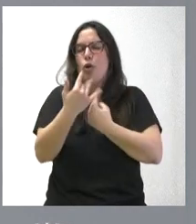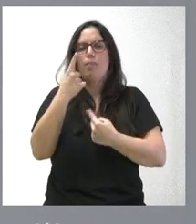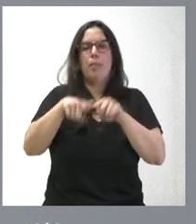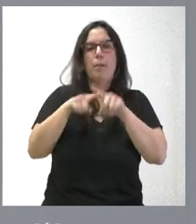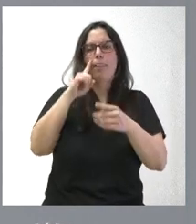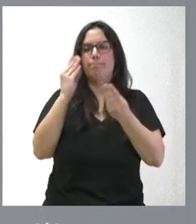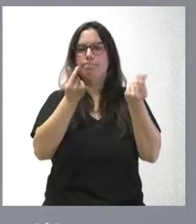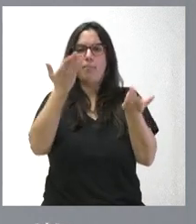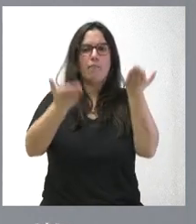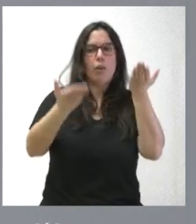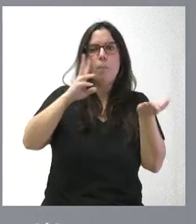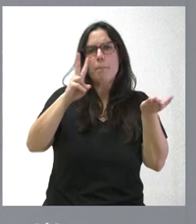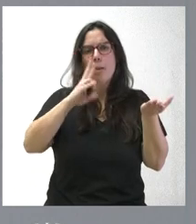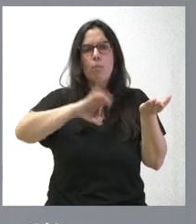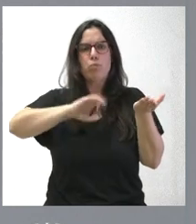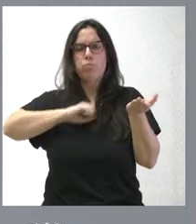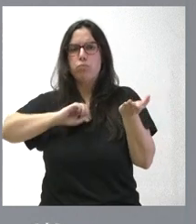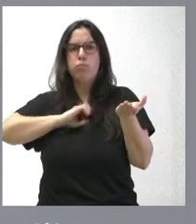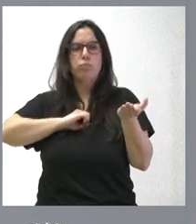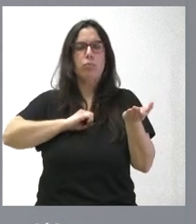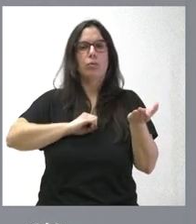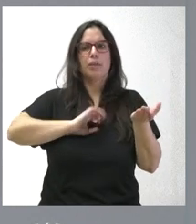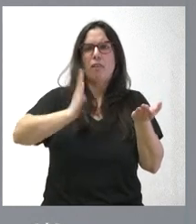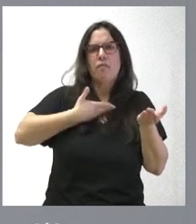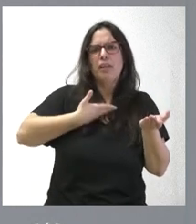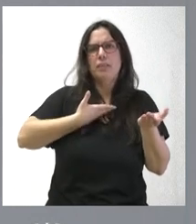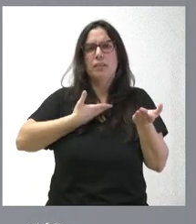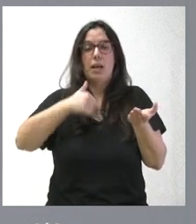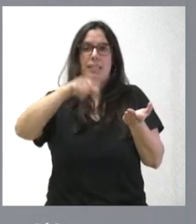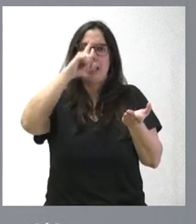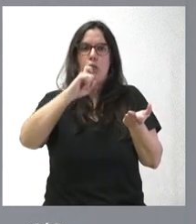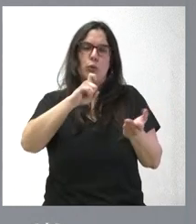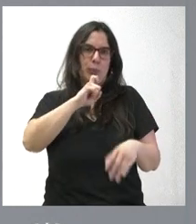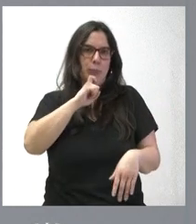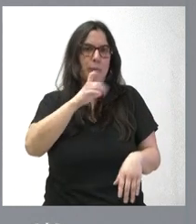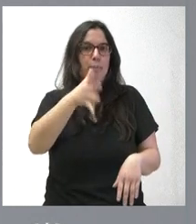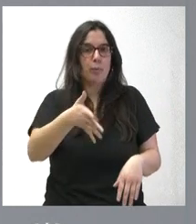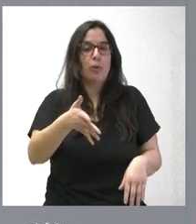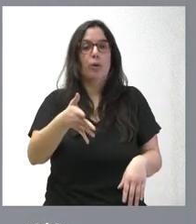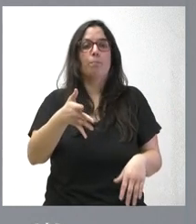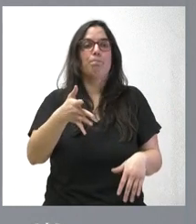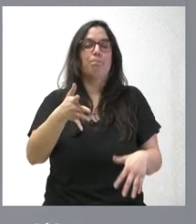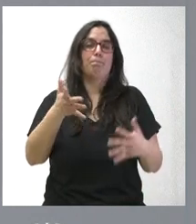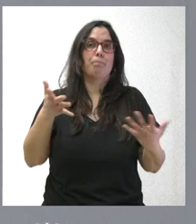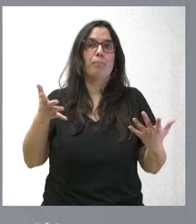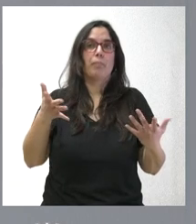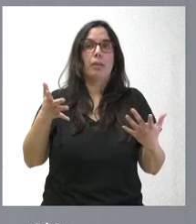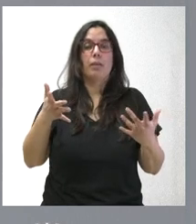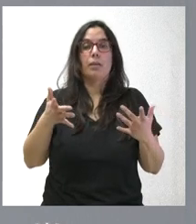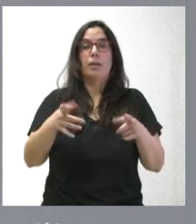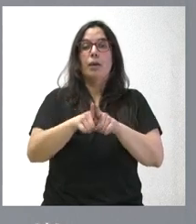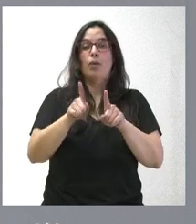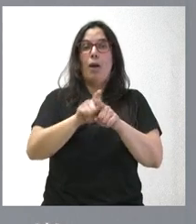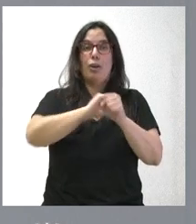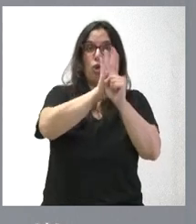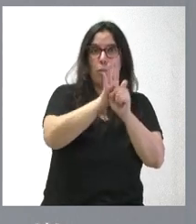de las infecciones respiratorias. Este año ha sido un año también complejo porque se ha seguido manteniendo casos de